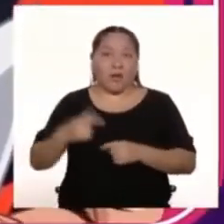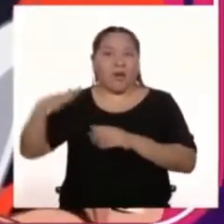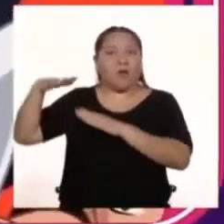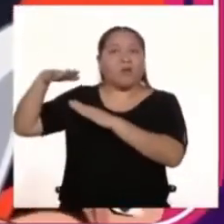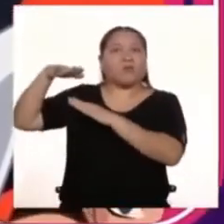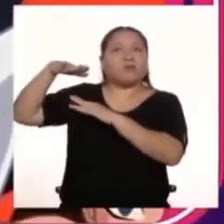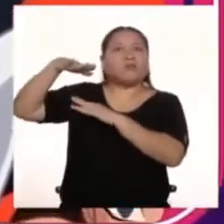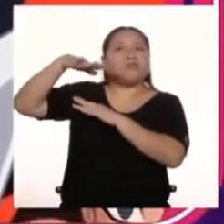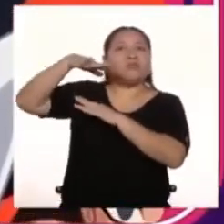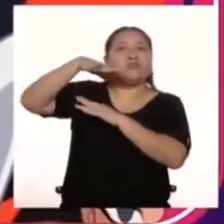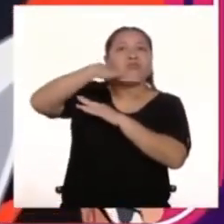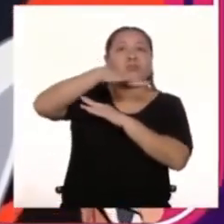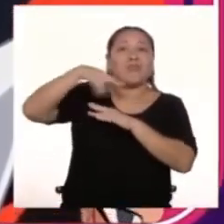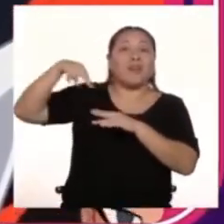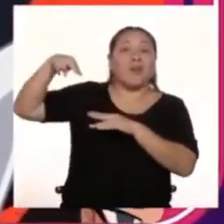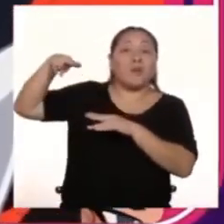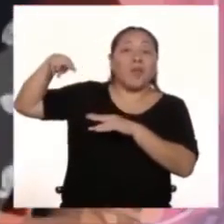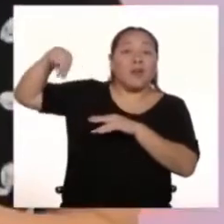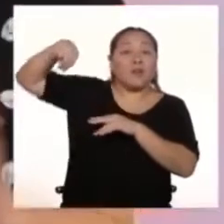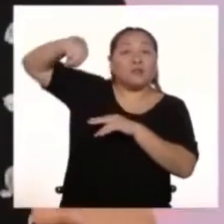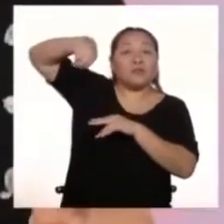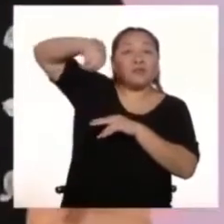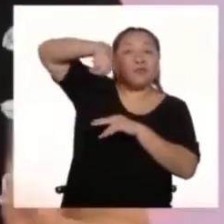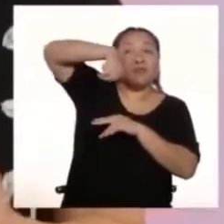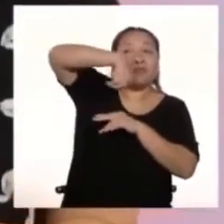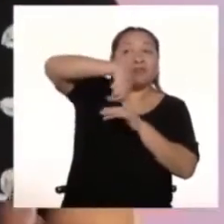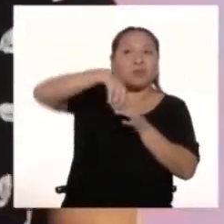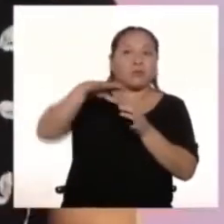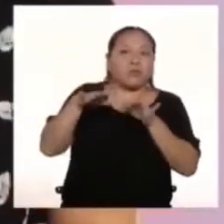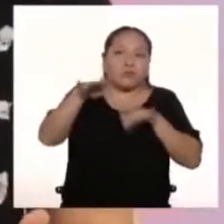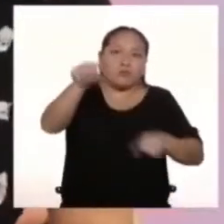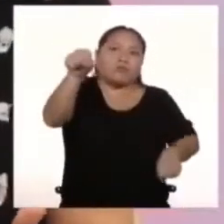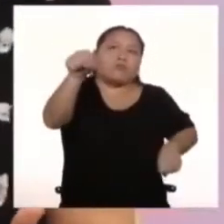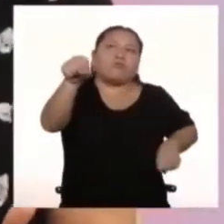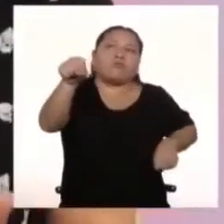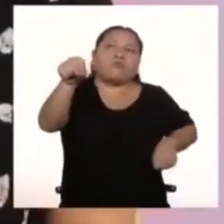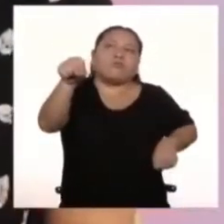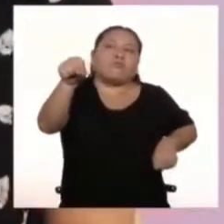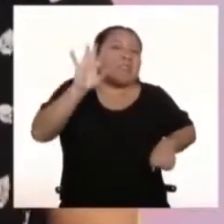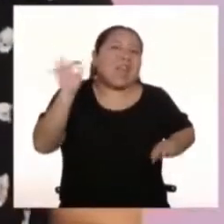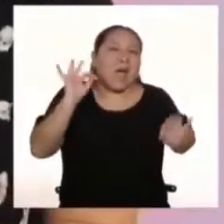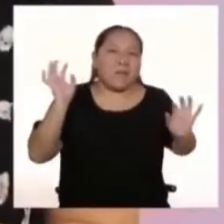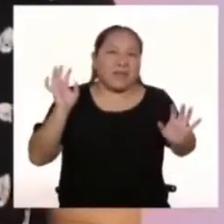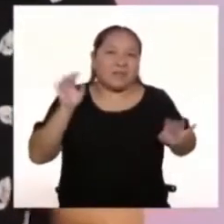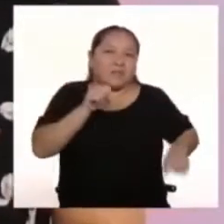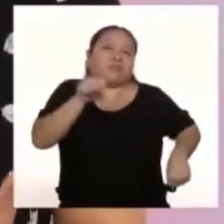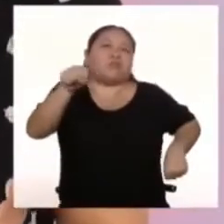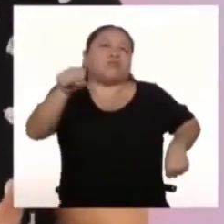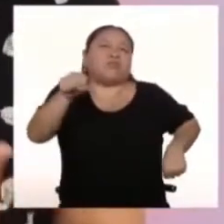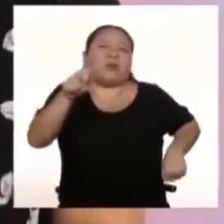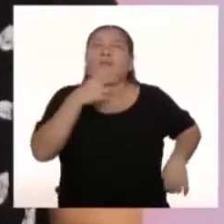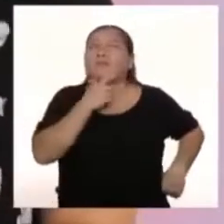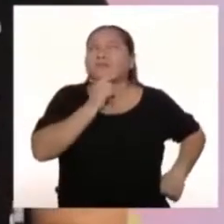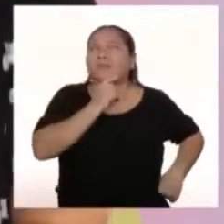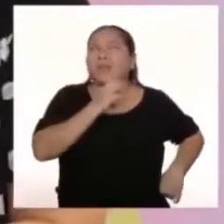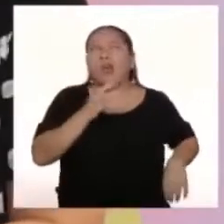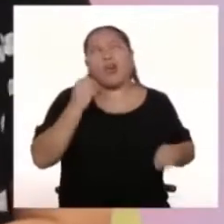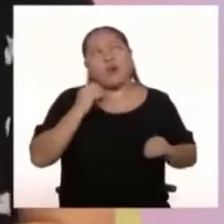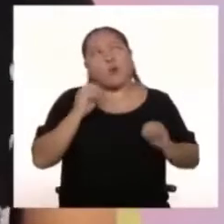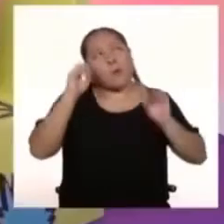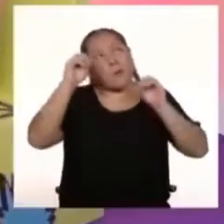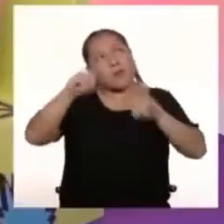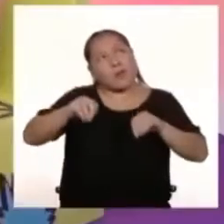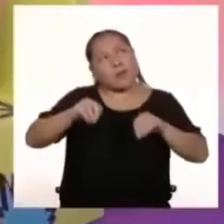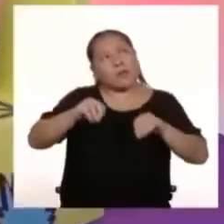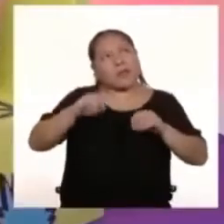Volaba Pero cuando él volaba Estaba rígido Solo estiraba Sus manos Entonces Los dibujantes Dijeron Cómo creamos